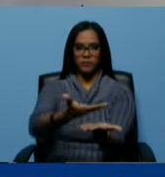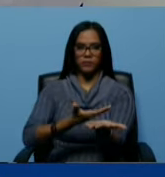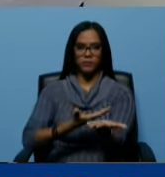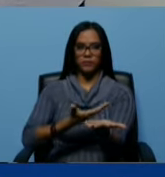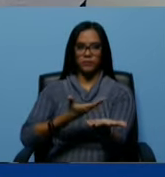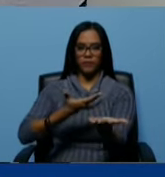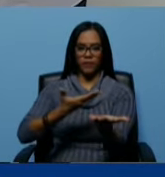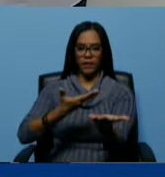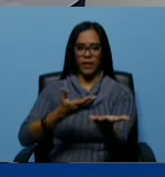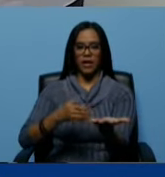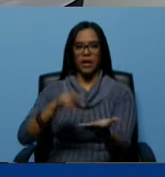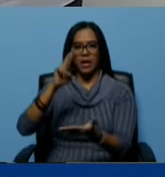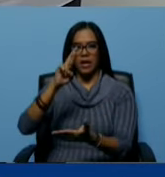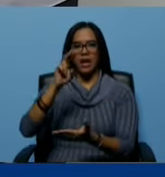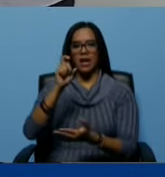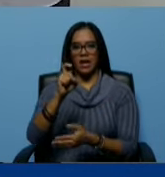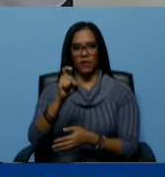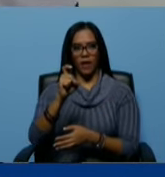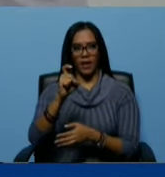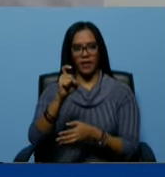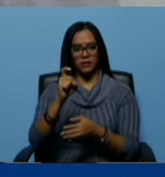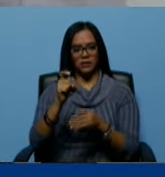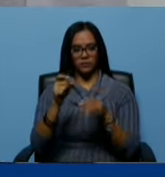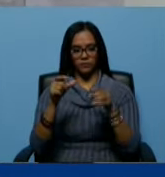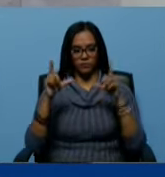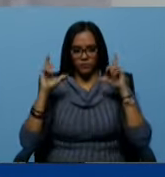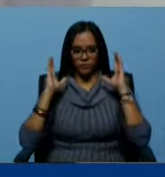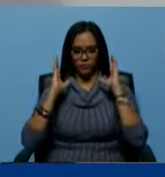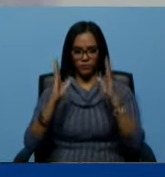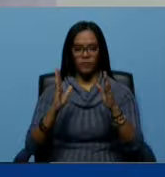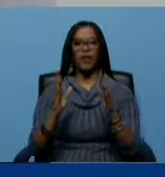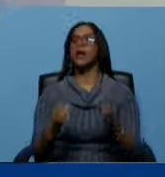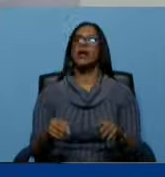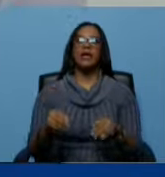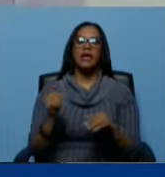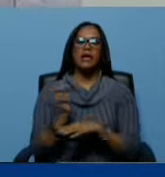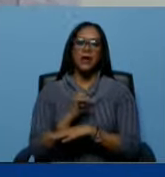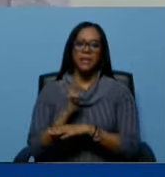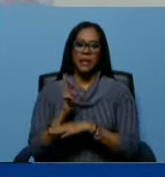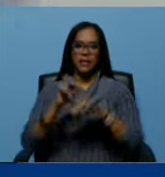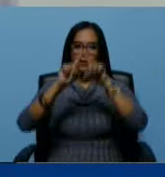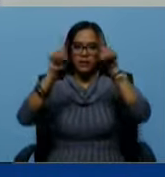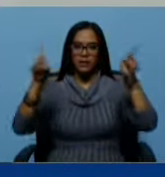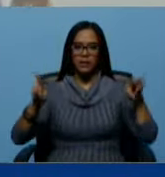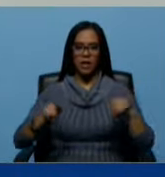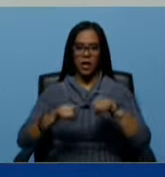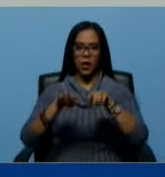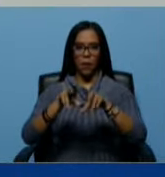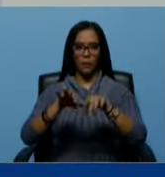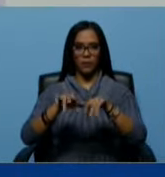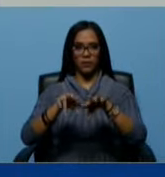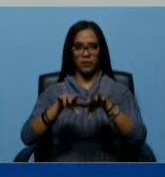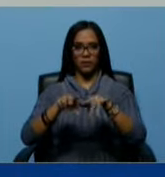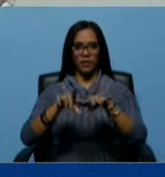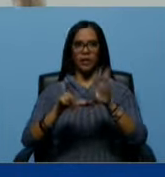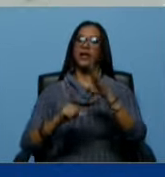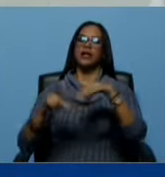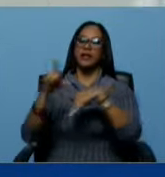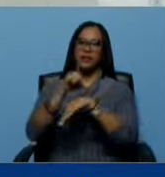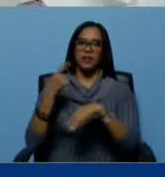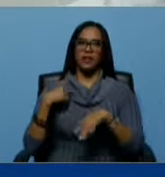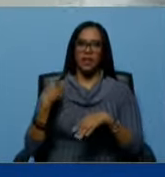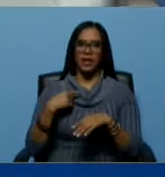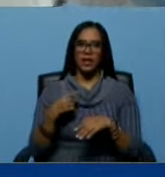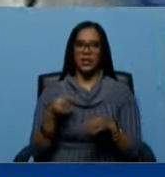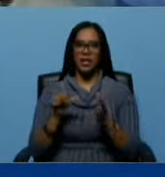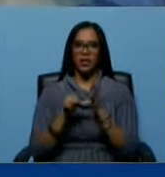toma el Rayo X e inmediatamente en la computadora el licenciado tiene. ¿Qué me cuentas?